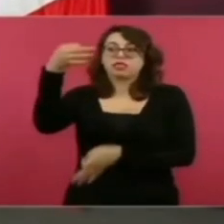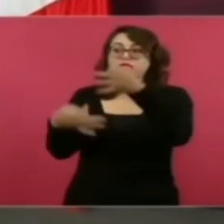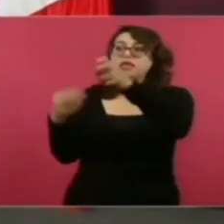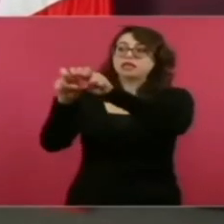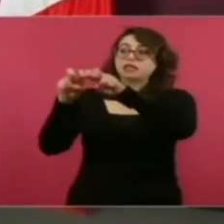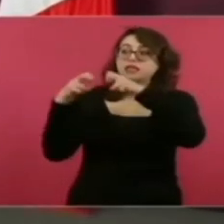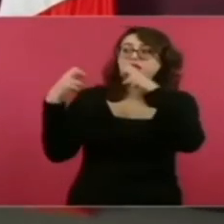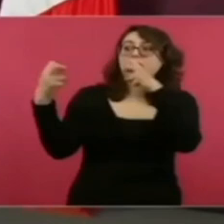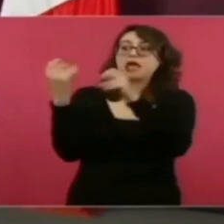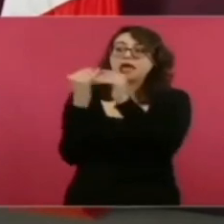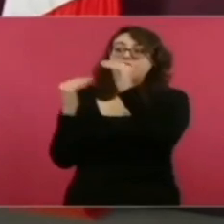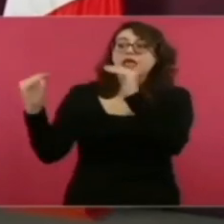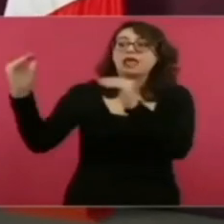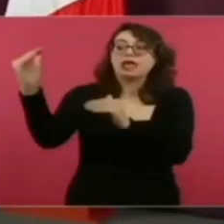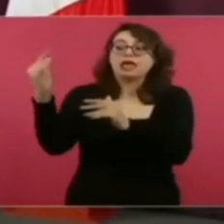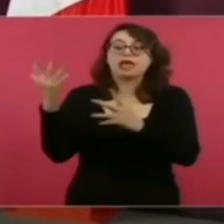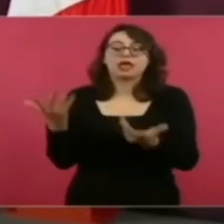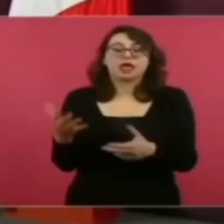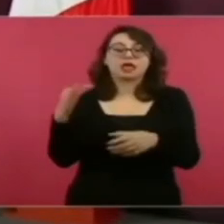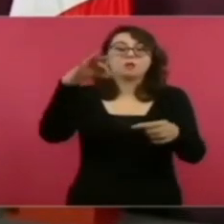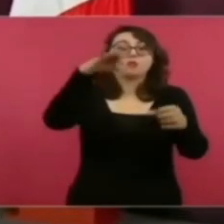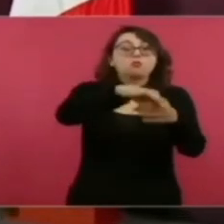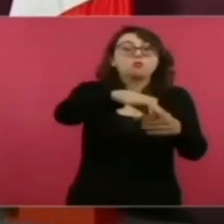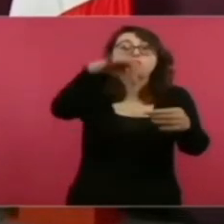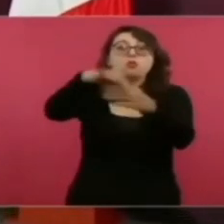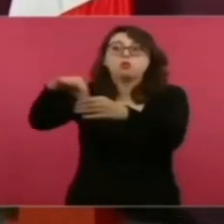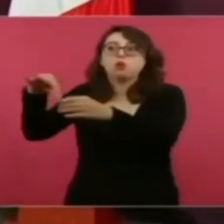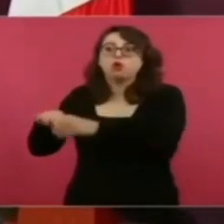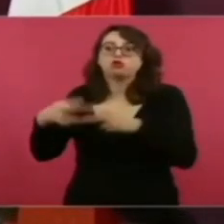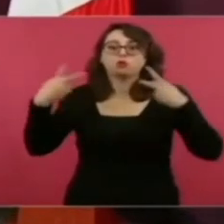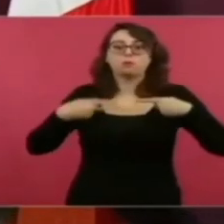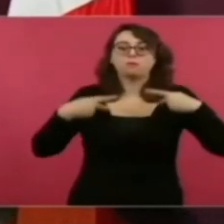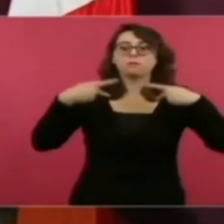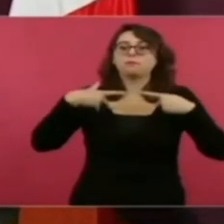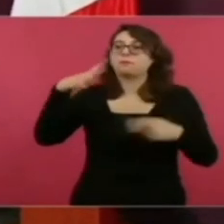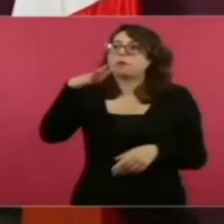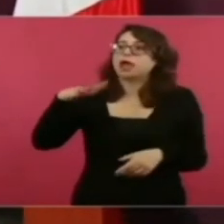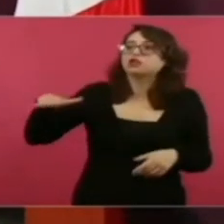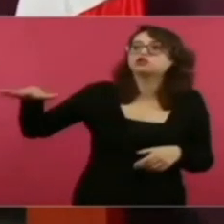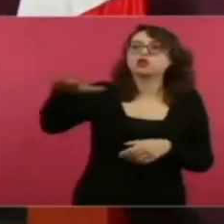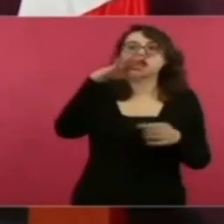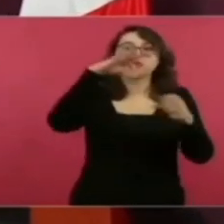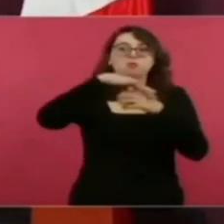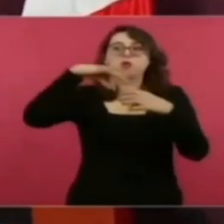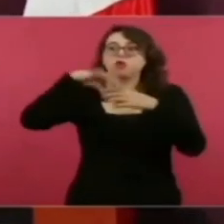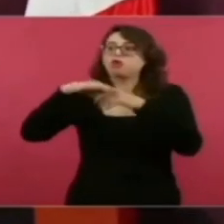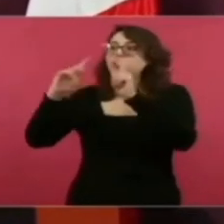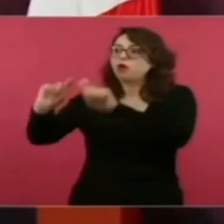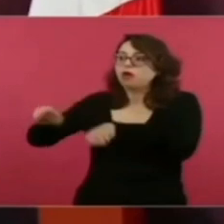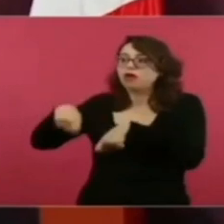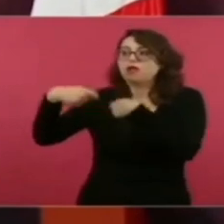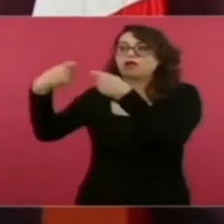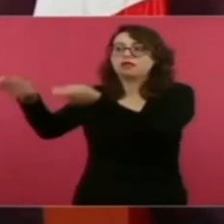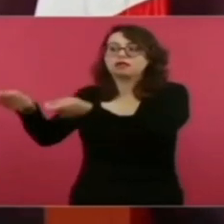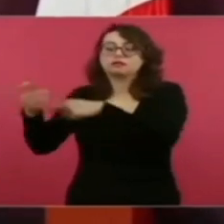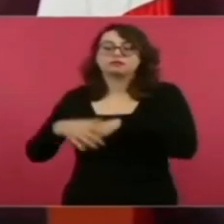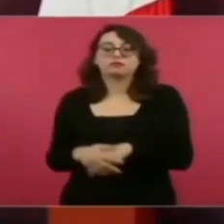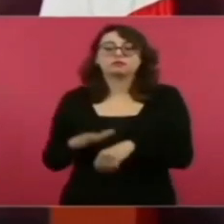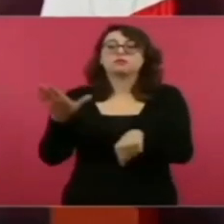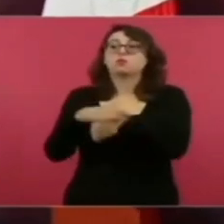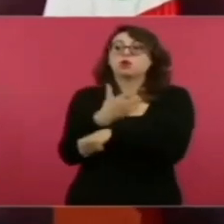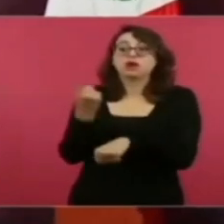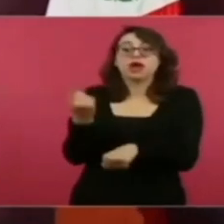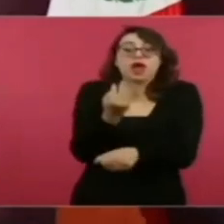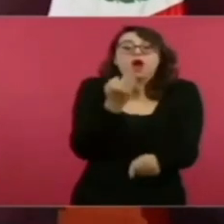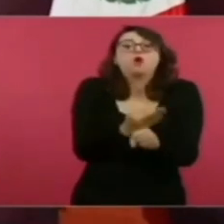No. No los partidos. No la mafia